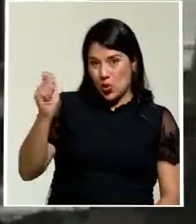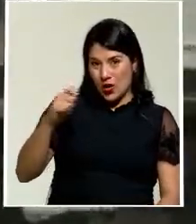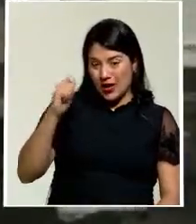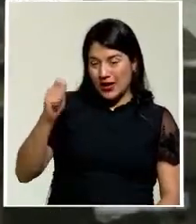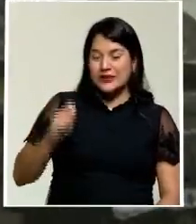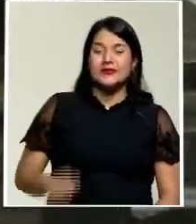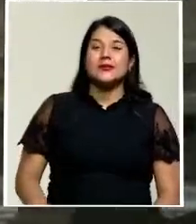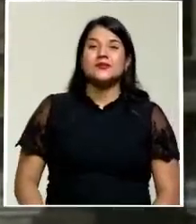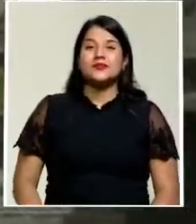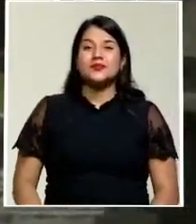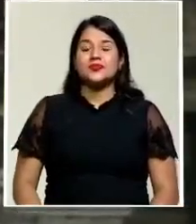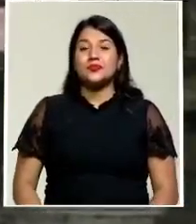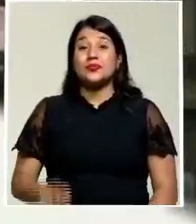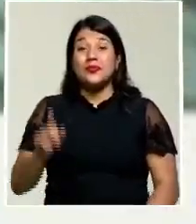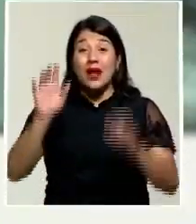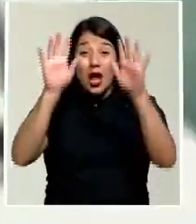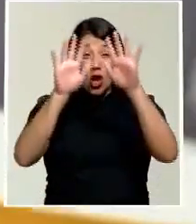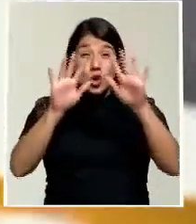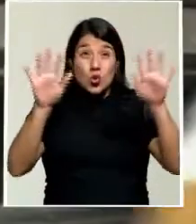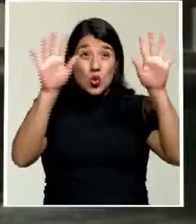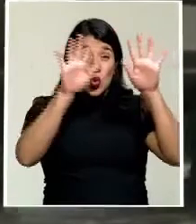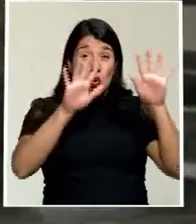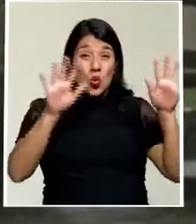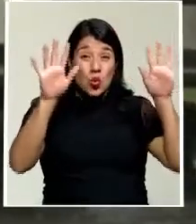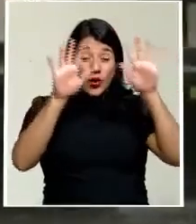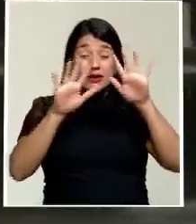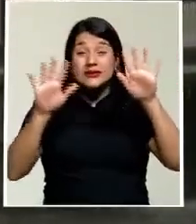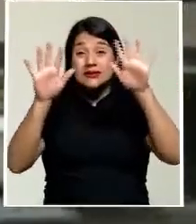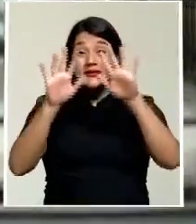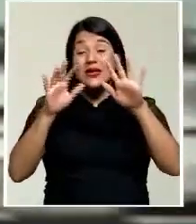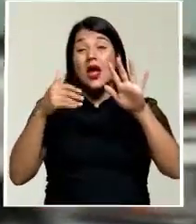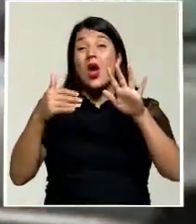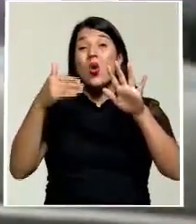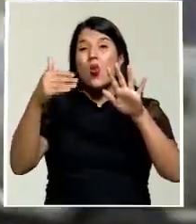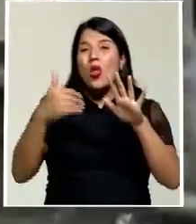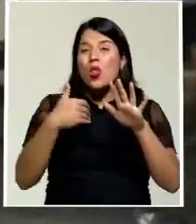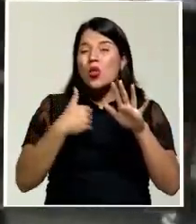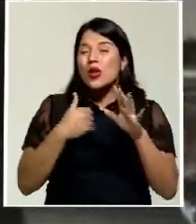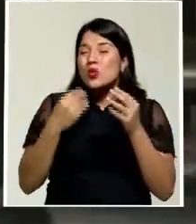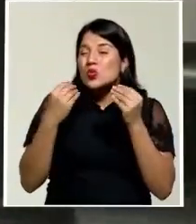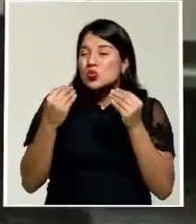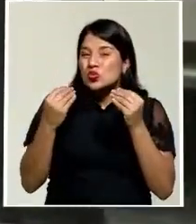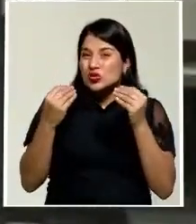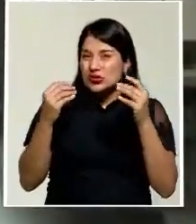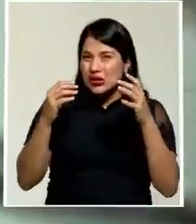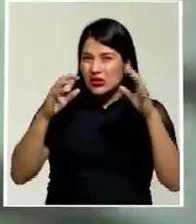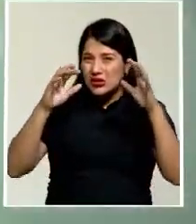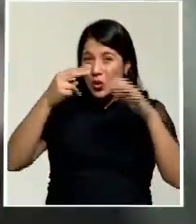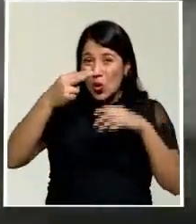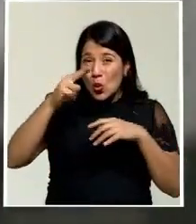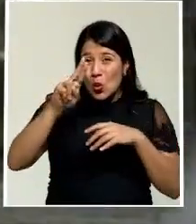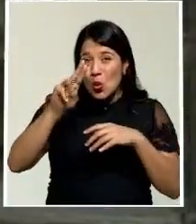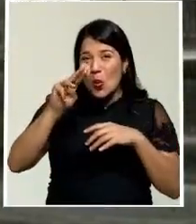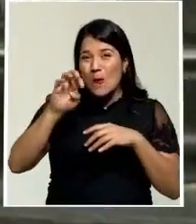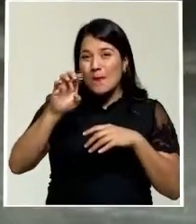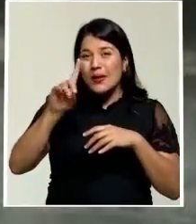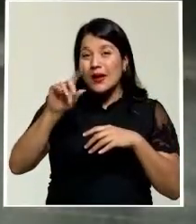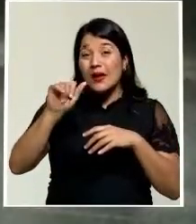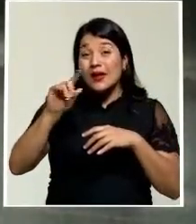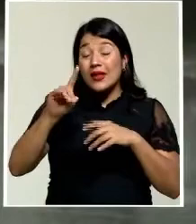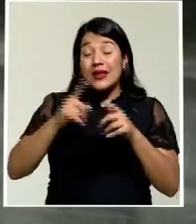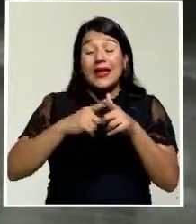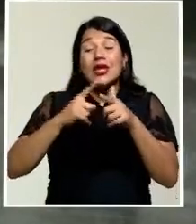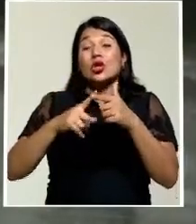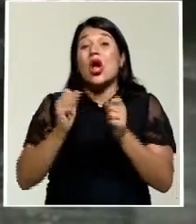cumulonimbus son las nubes que se forman en el trópico cuando se cargan de mucha humedad y generan fuertes aguaceros, tormenta